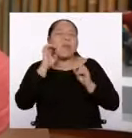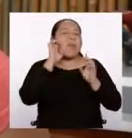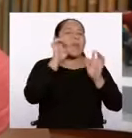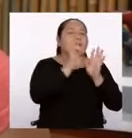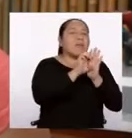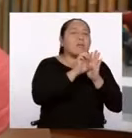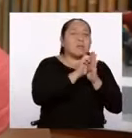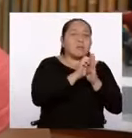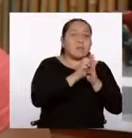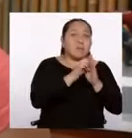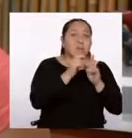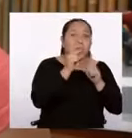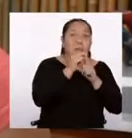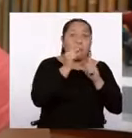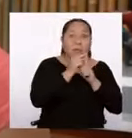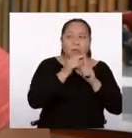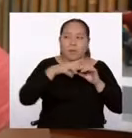perro, que es lo mismo.